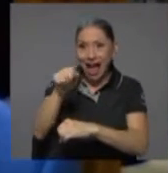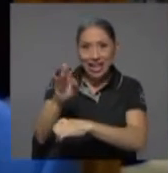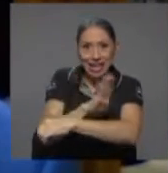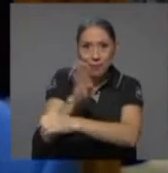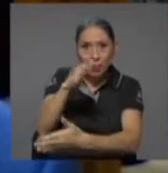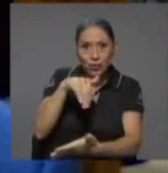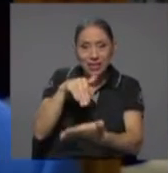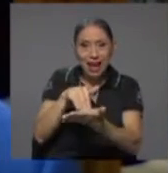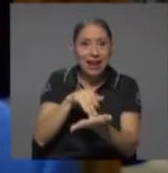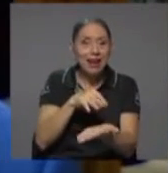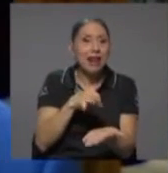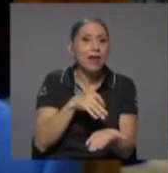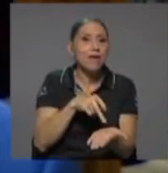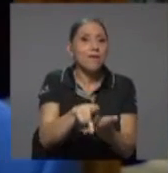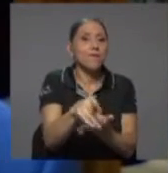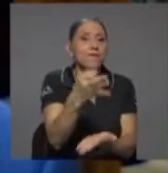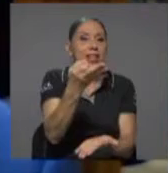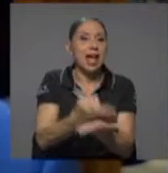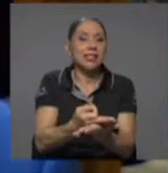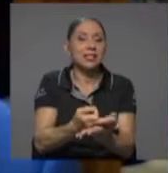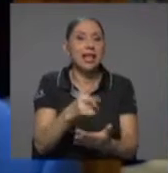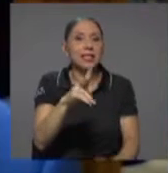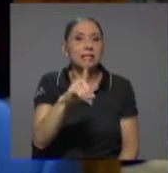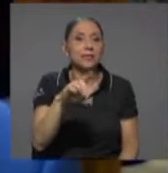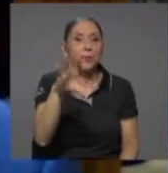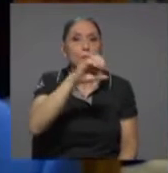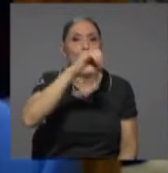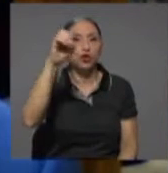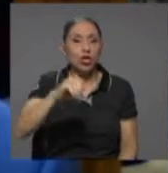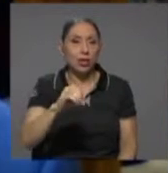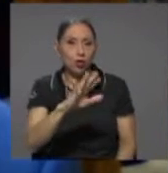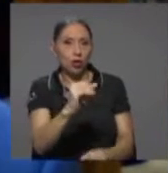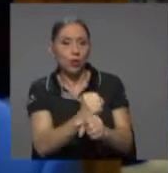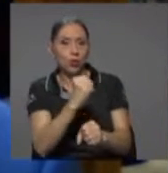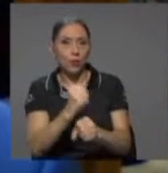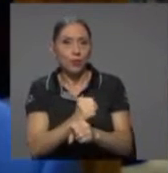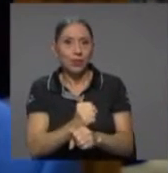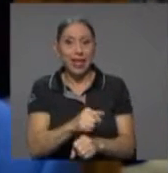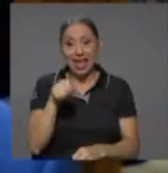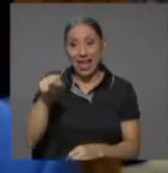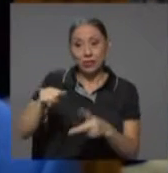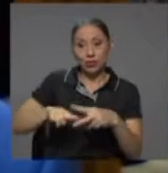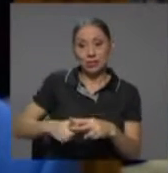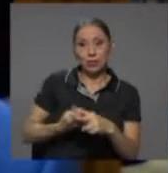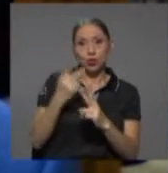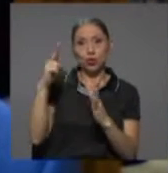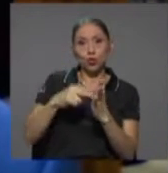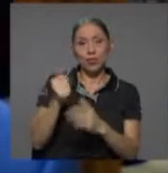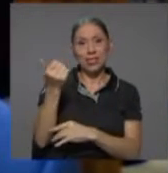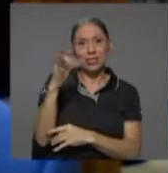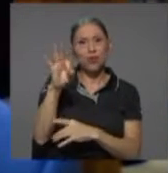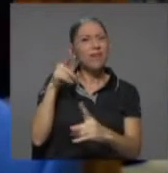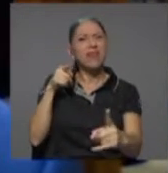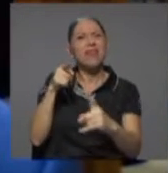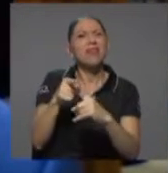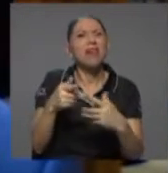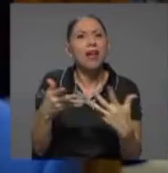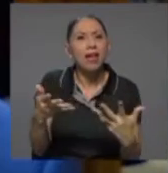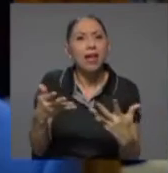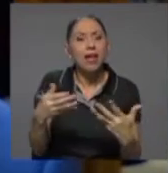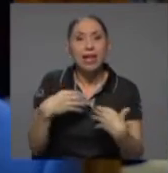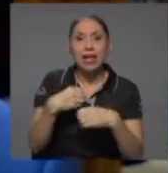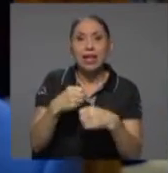el 100% de su operación. La idea de esta reforma que se introdujo en el año 2019 fue que se hiciera un